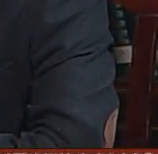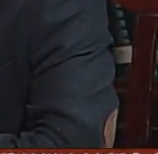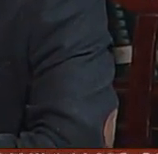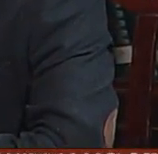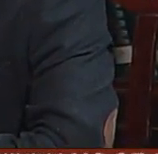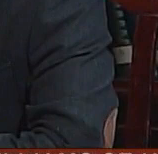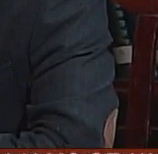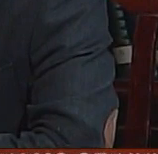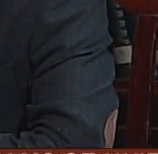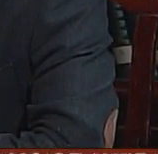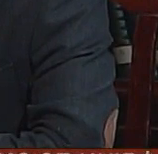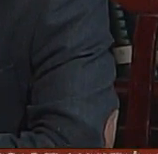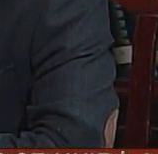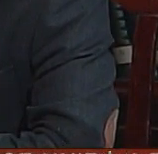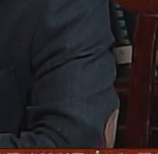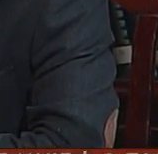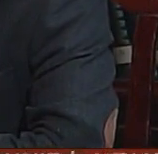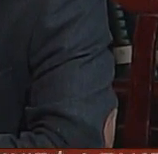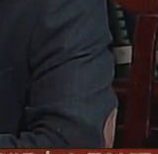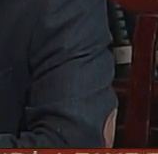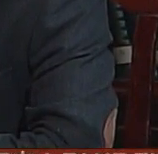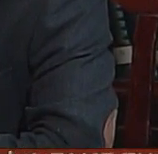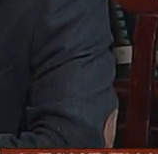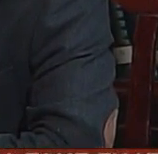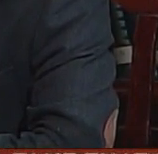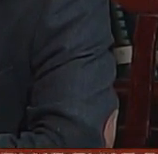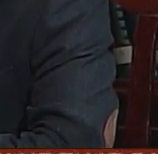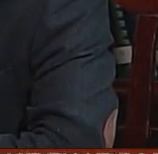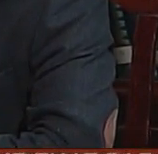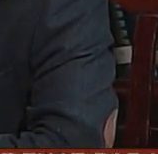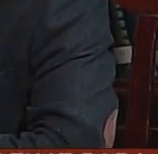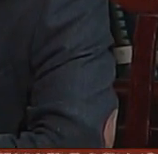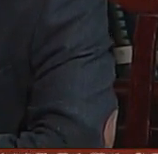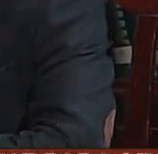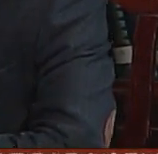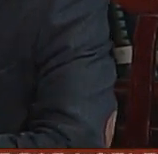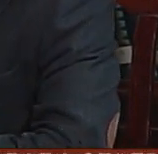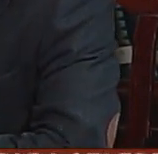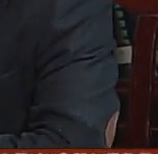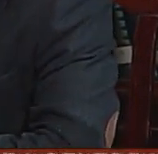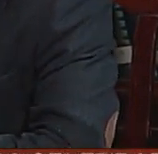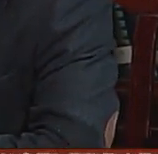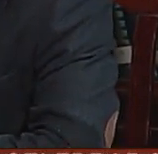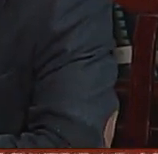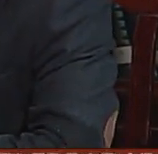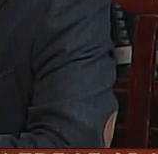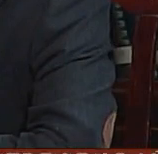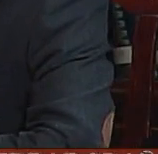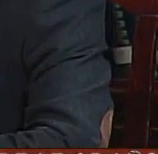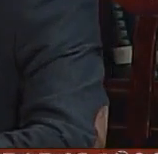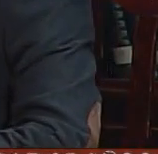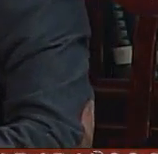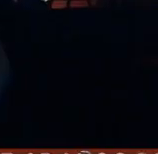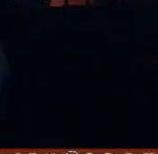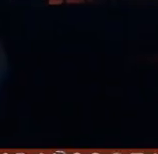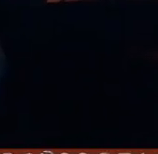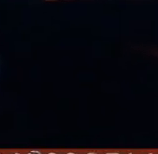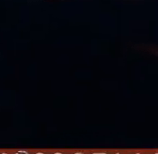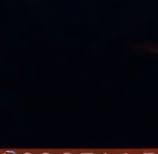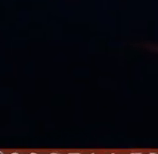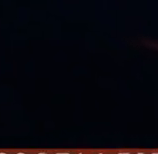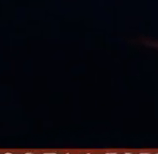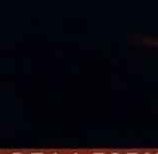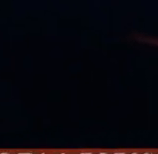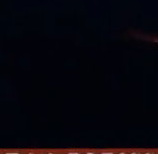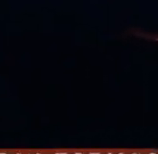encuentra gran institución aquí aprovecho para hablar del Imer y bueno un excelente productor que es Rafa Nariz así es